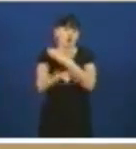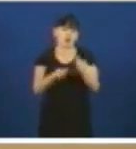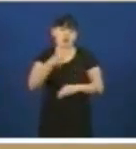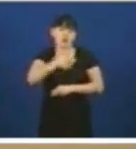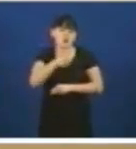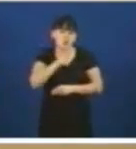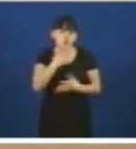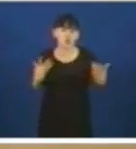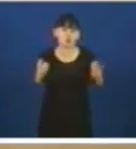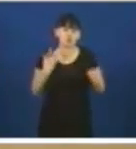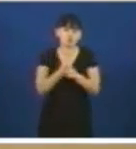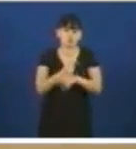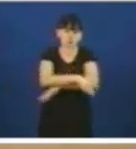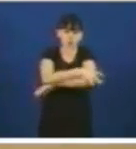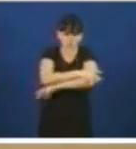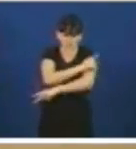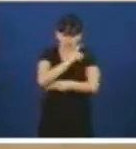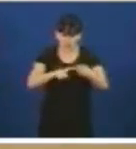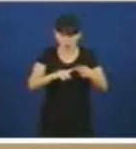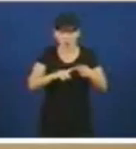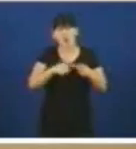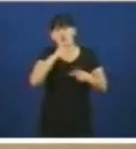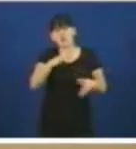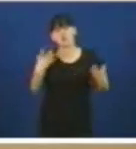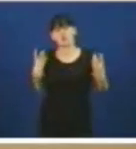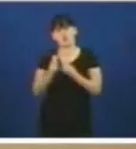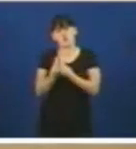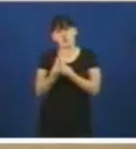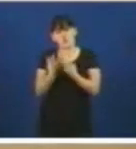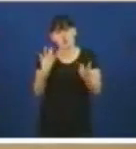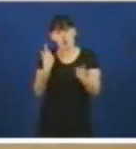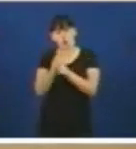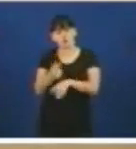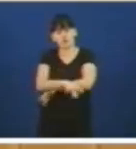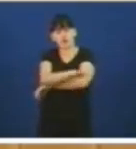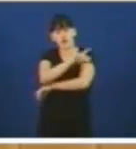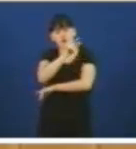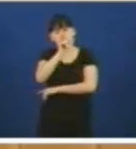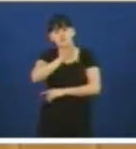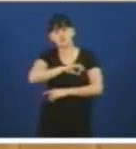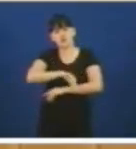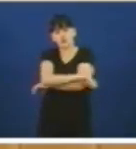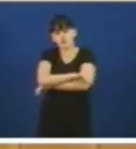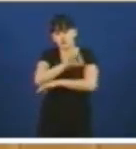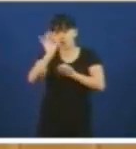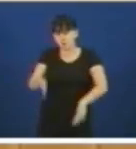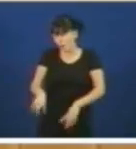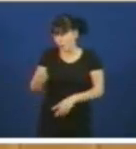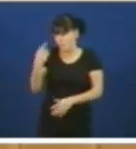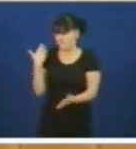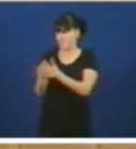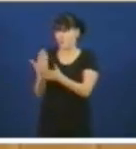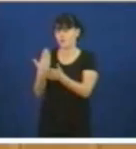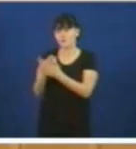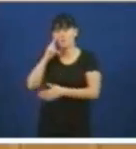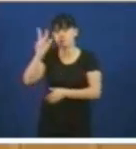conselleiro eso quero que sepa que só sirve para desautorizala e para poñer máis en relevancia a súa pésima xestión a do goberno